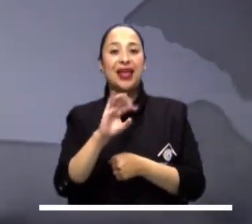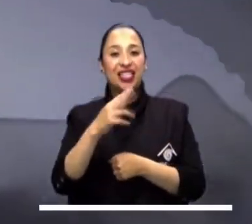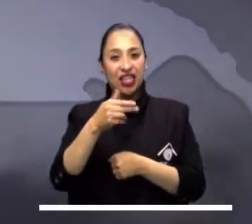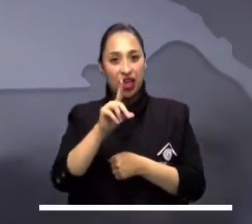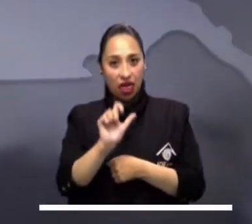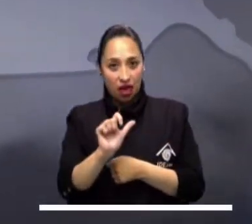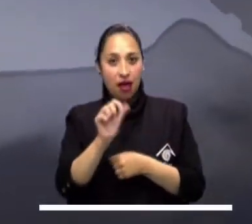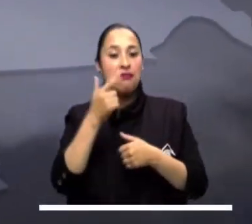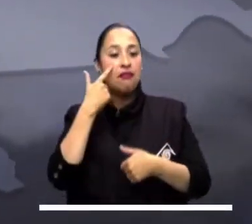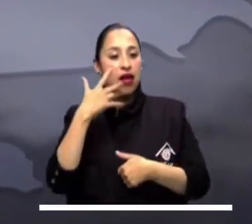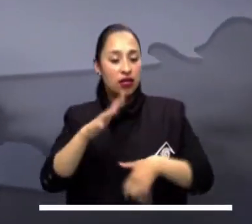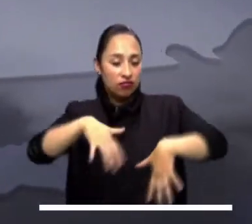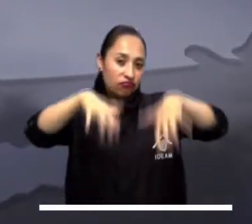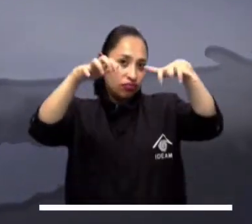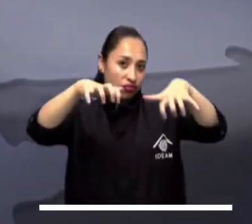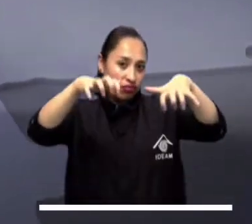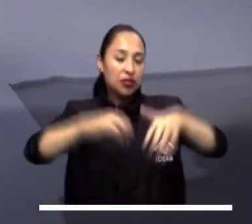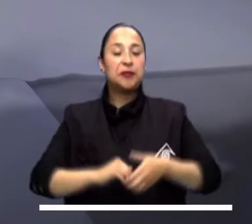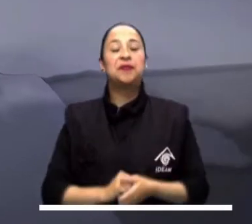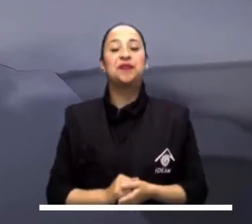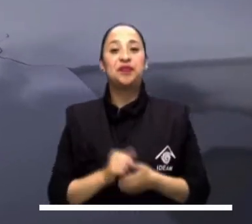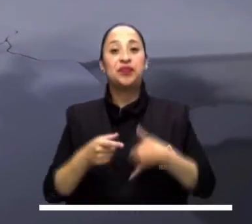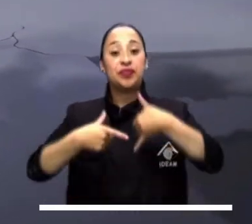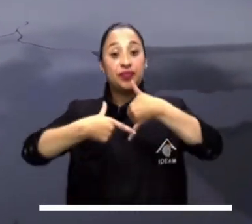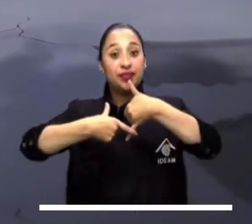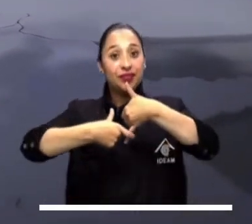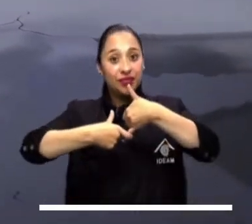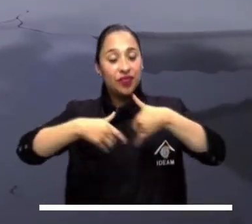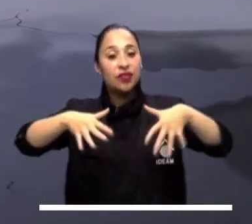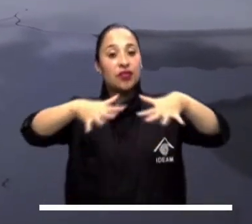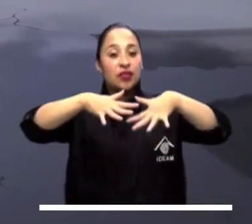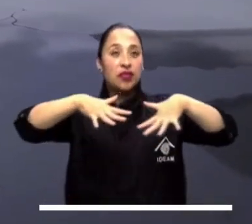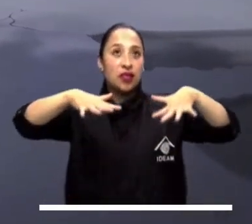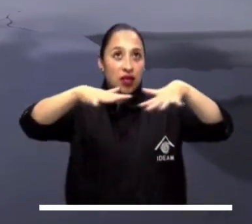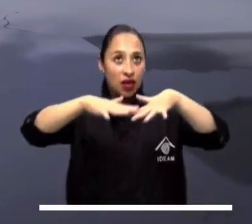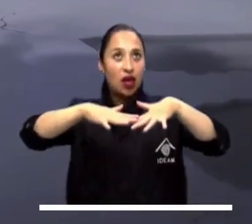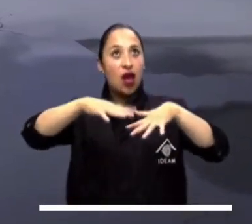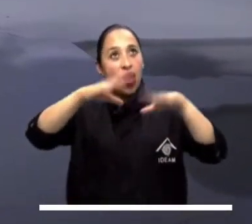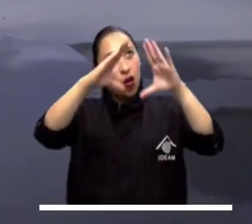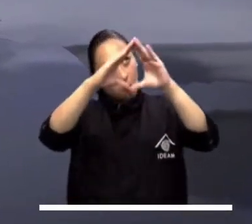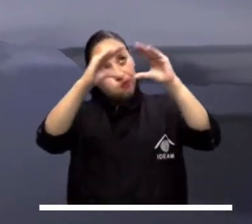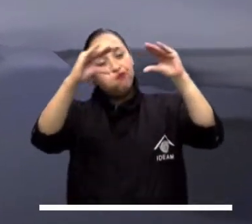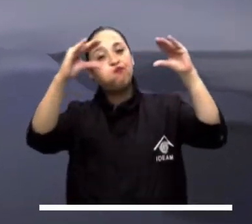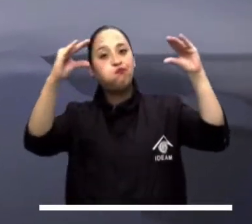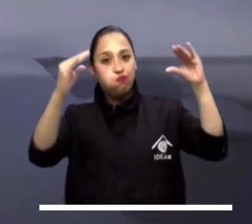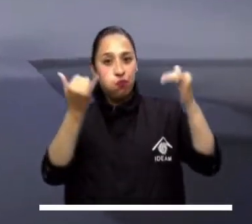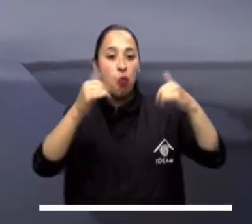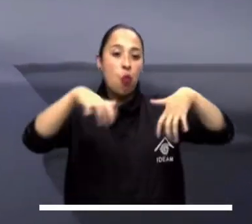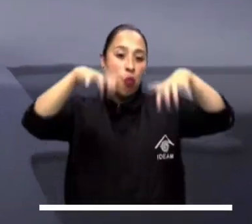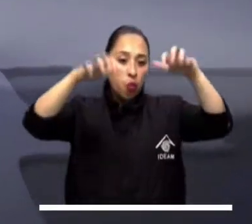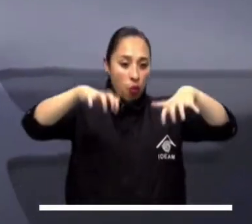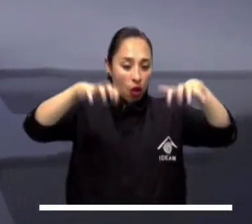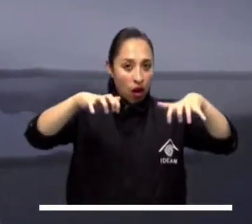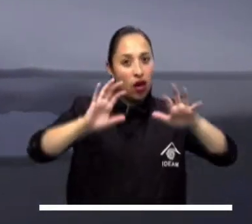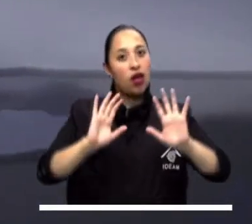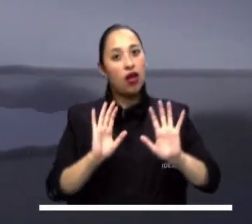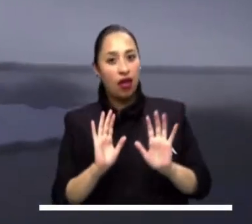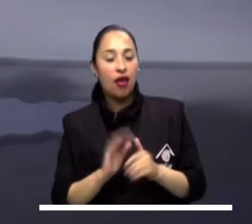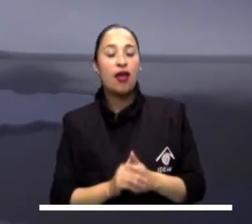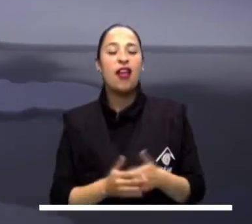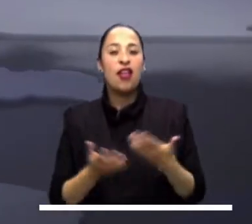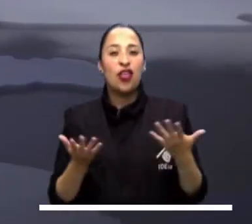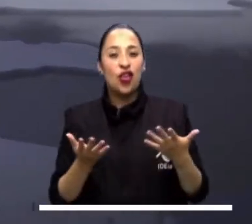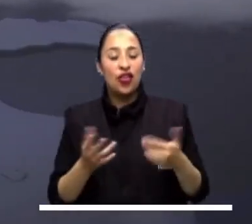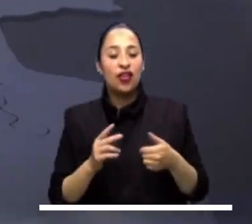Para la Orinoquía la noche estará levemente cubierta y sin lluvias, salvo en zonas de Bichada donde se prevén